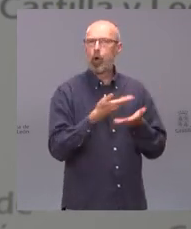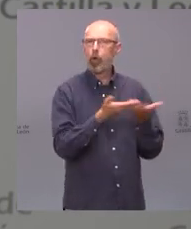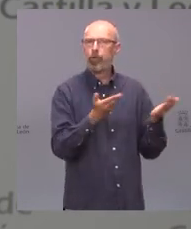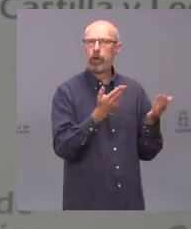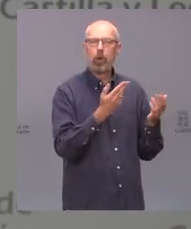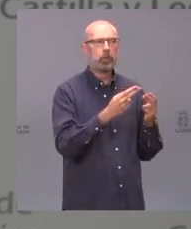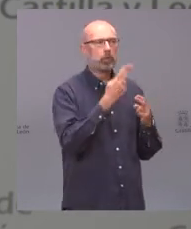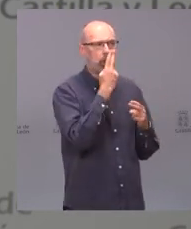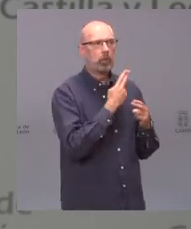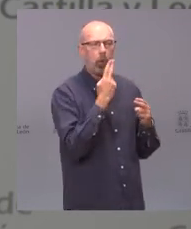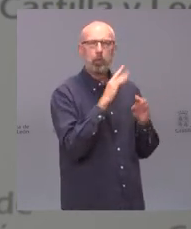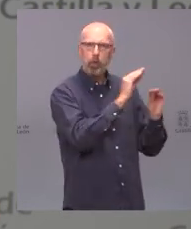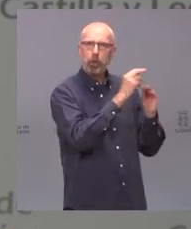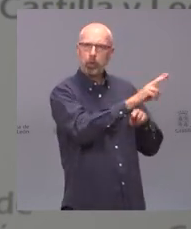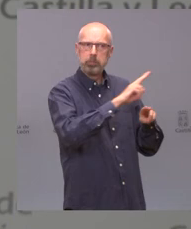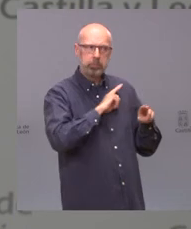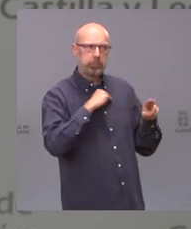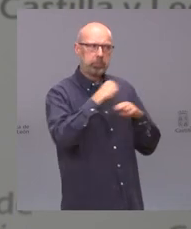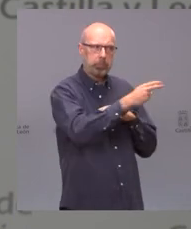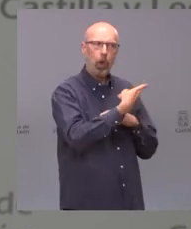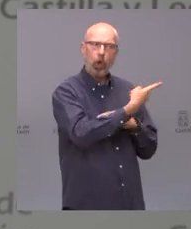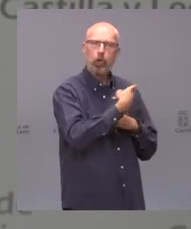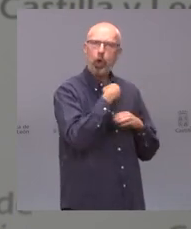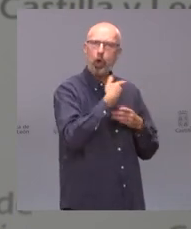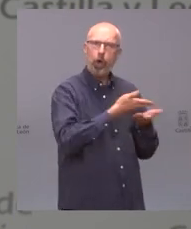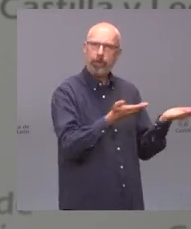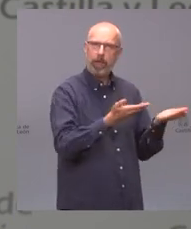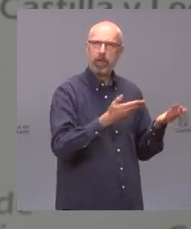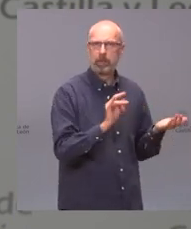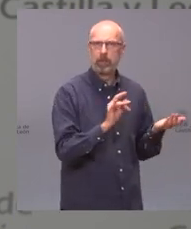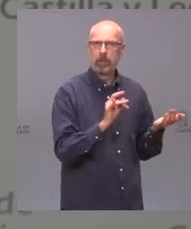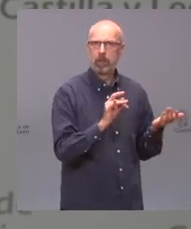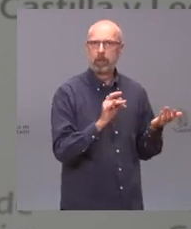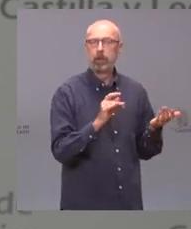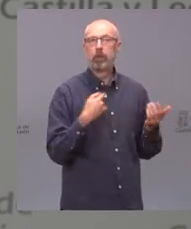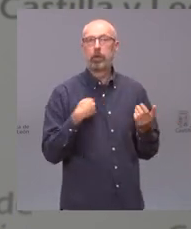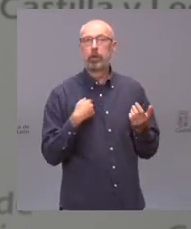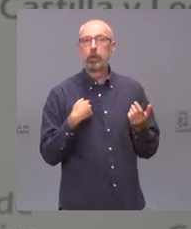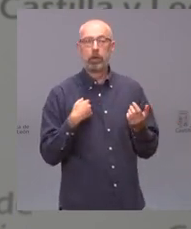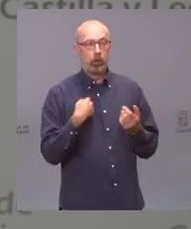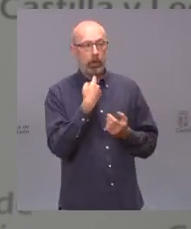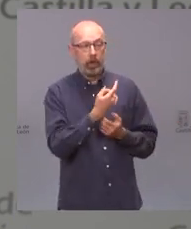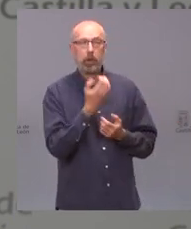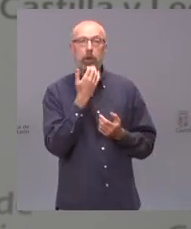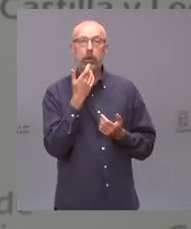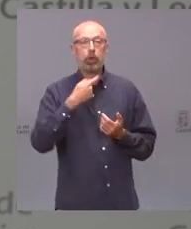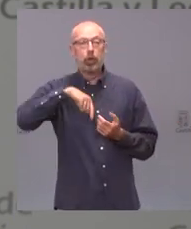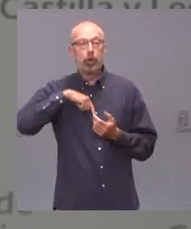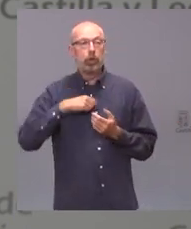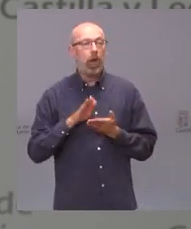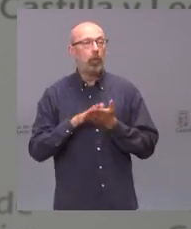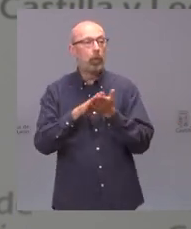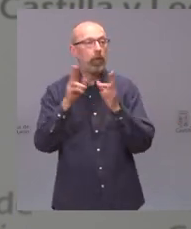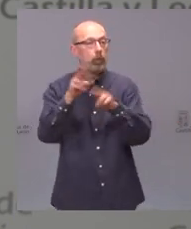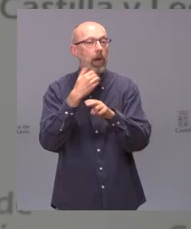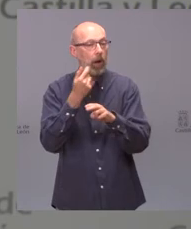que no iba a haber adelanto electoral igual que él confió en mí cuando le dije que ni íbamos a presentar ni apoyar una moción de censura y